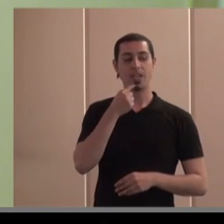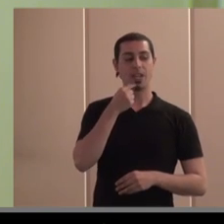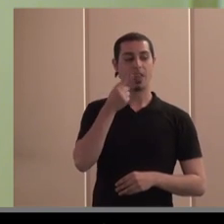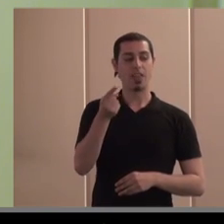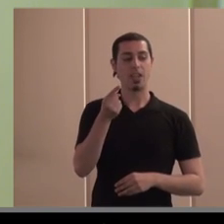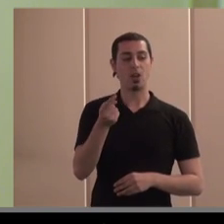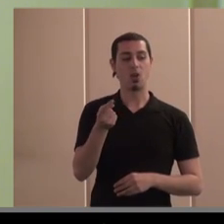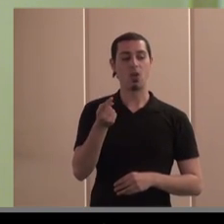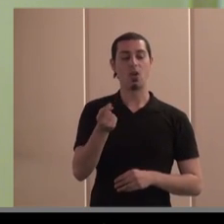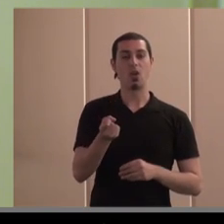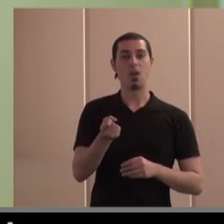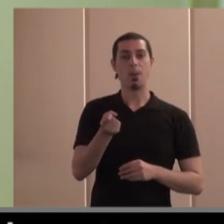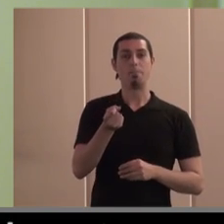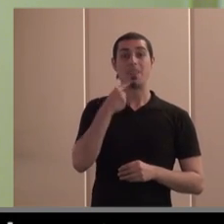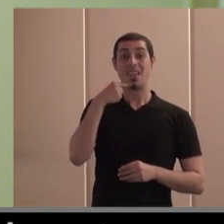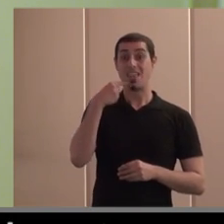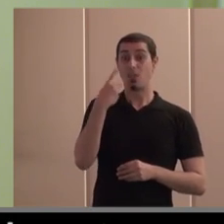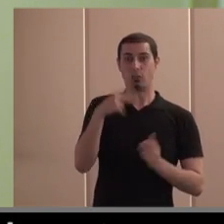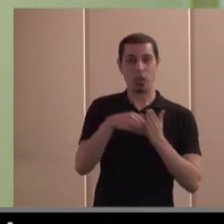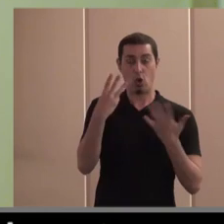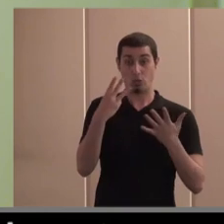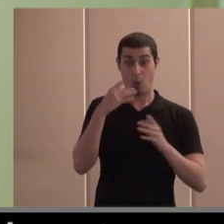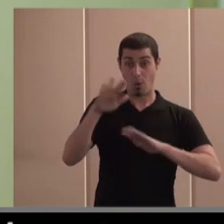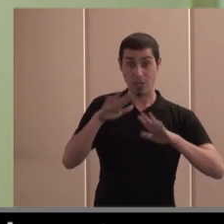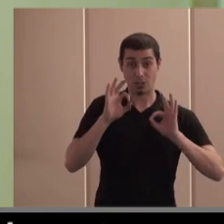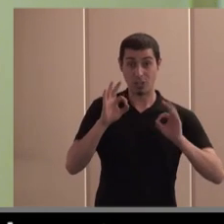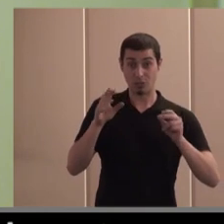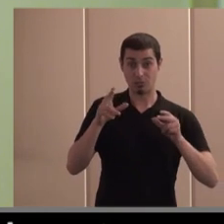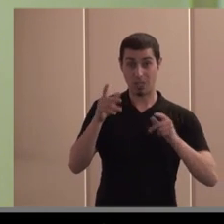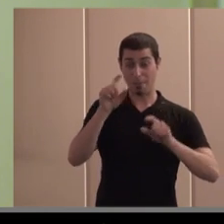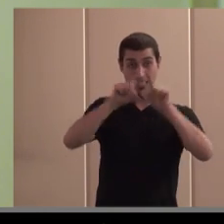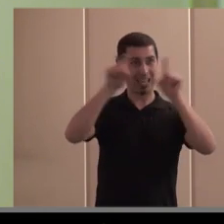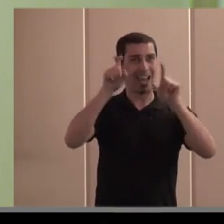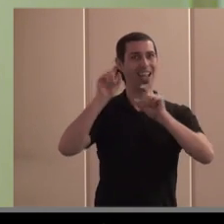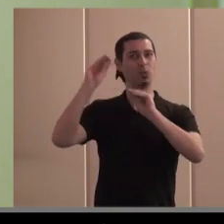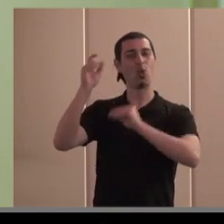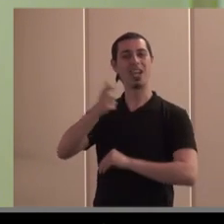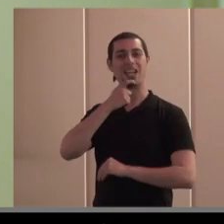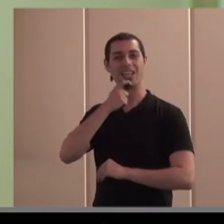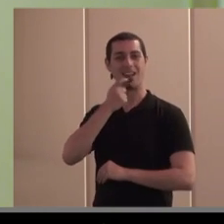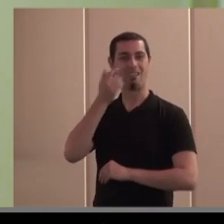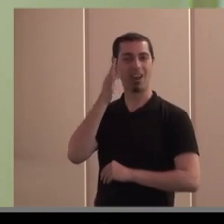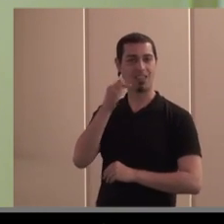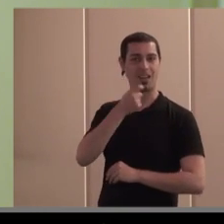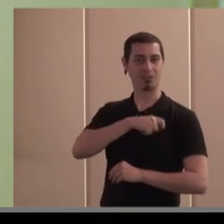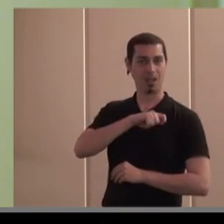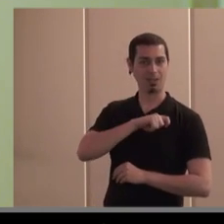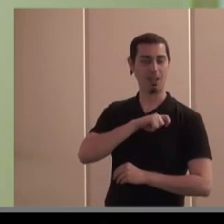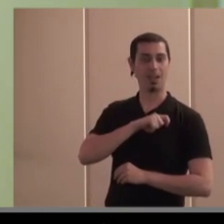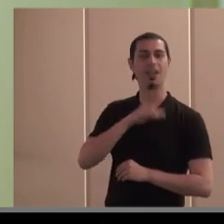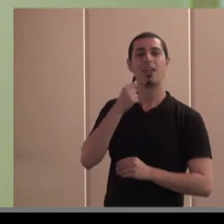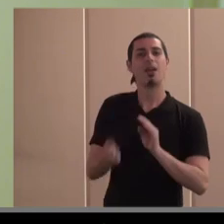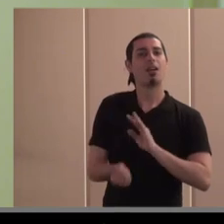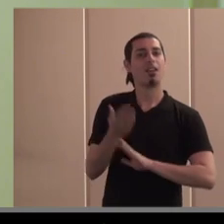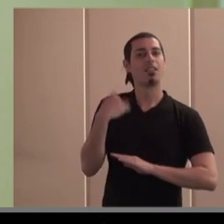quería deciros que desde el siglo XVIII estos movimientos empresariales ya empezaron a nacer, sobre todo en Inglaterra, Francia, Italia y España, principalmente